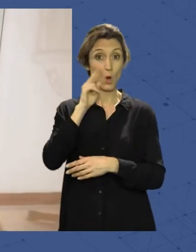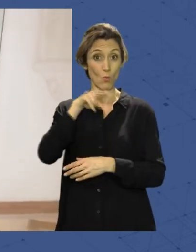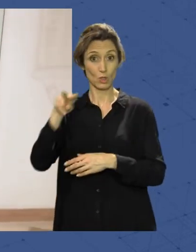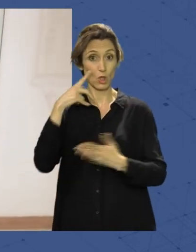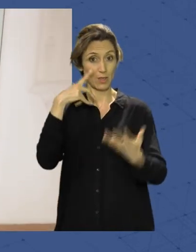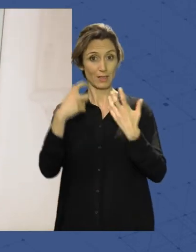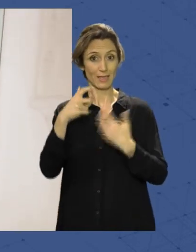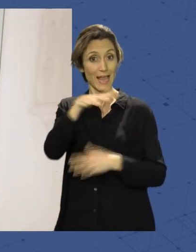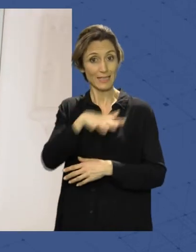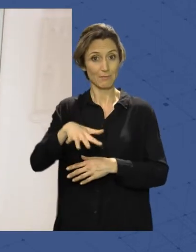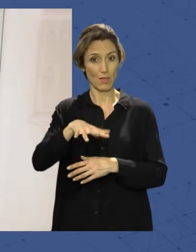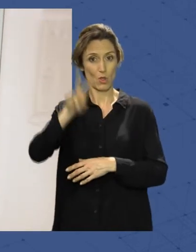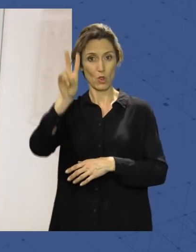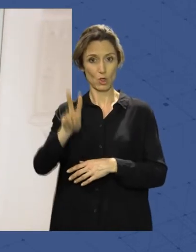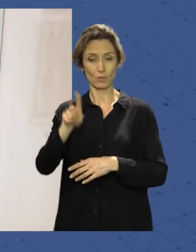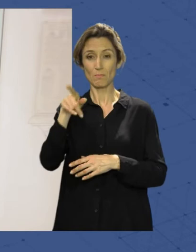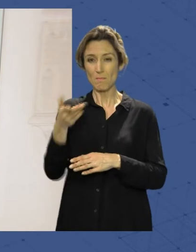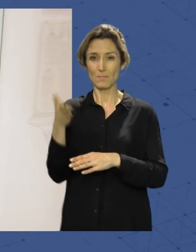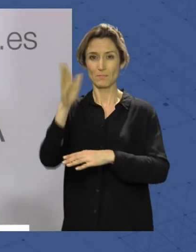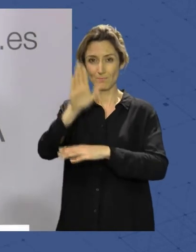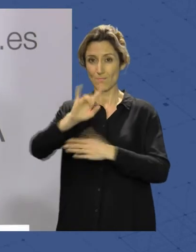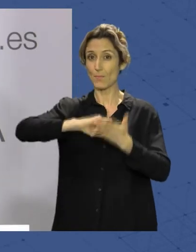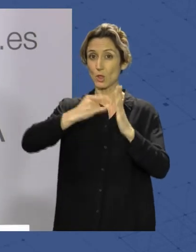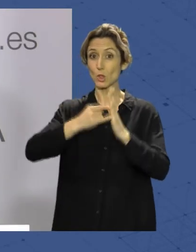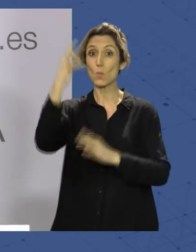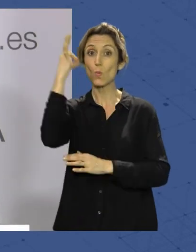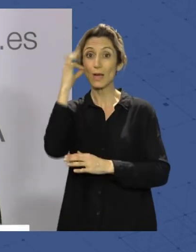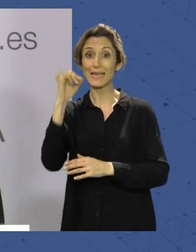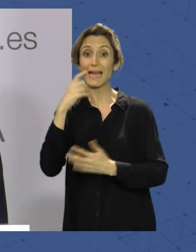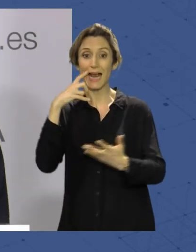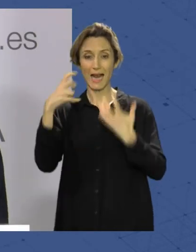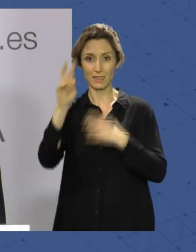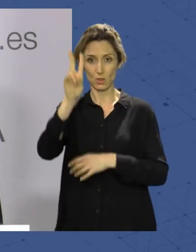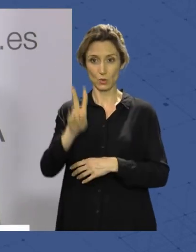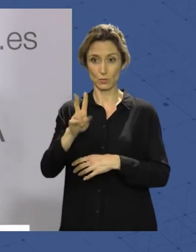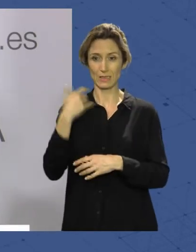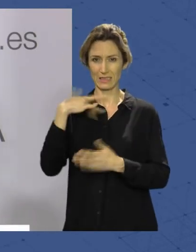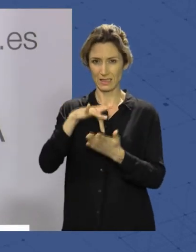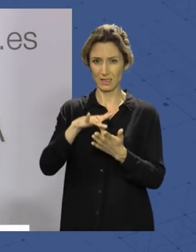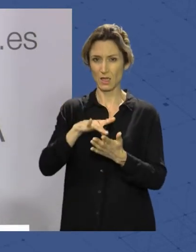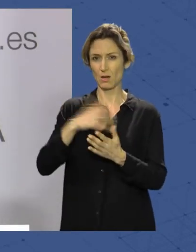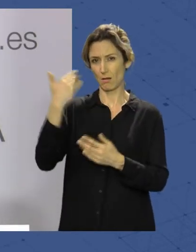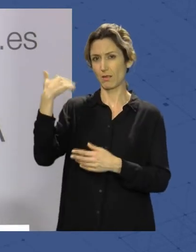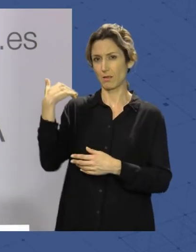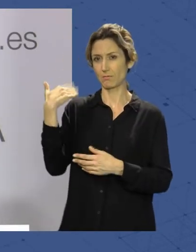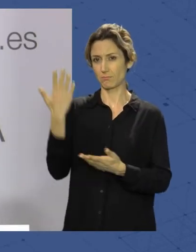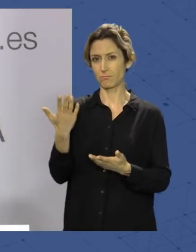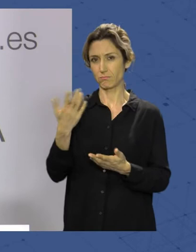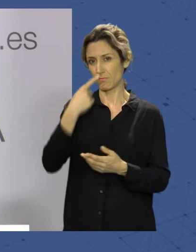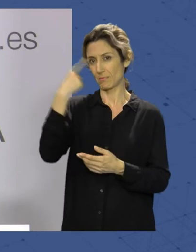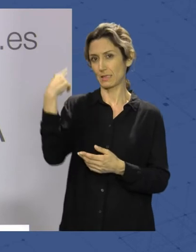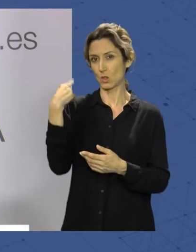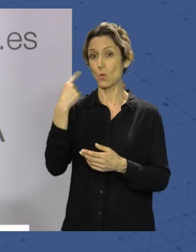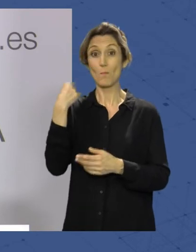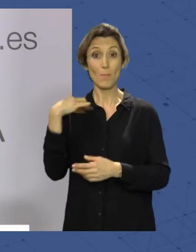tendremos la presentación del proyecto Mujer y Arte 2 que ya tuvimos una edición pasada de